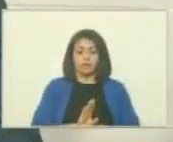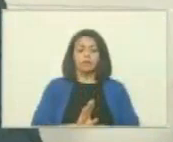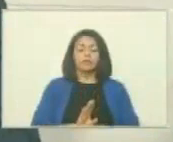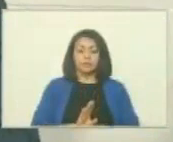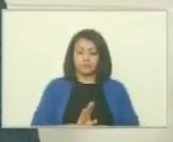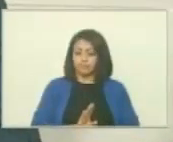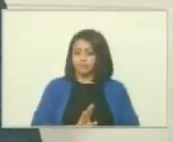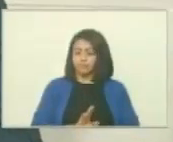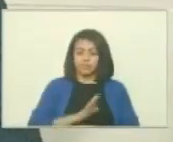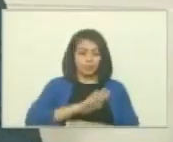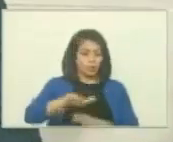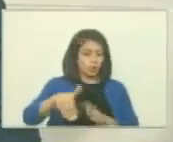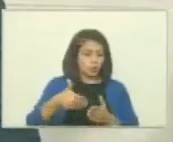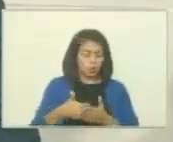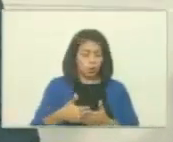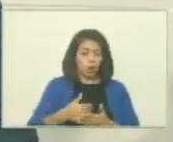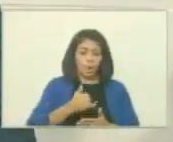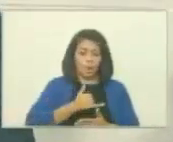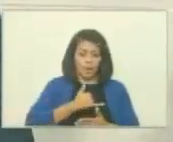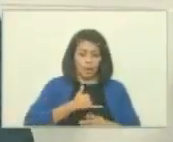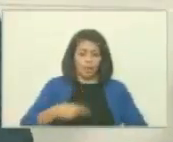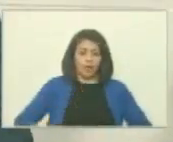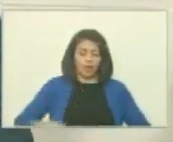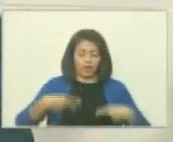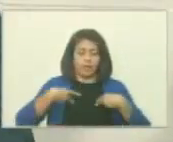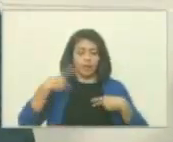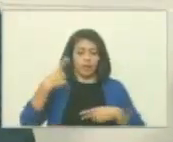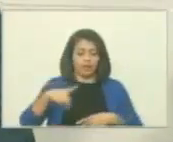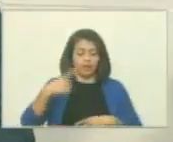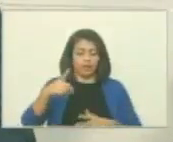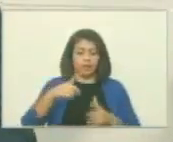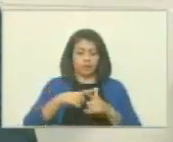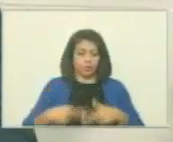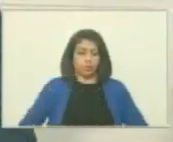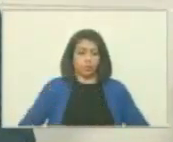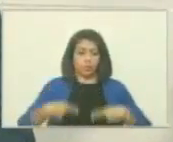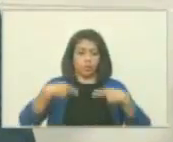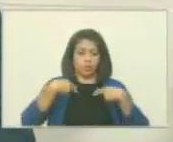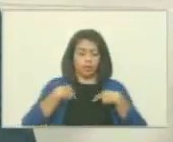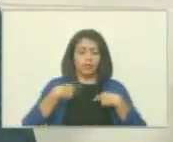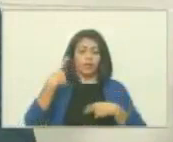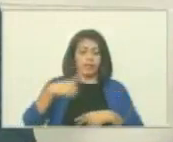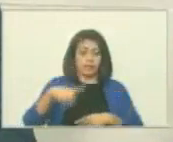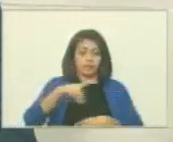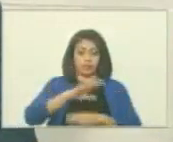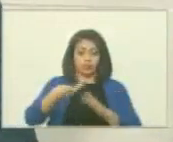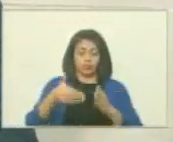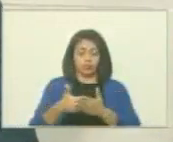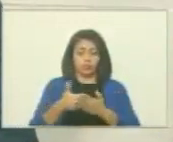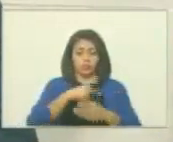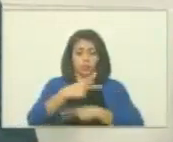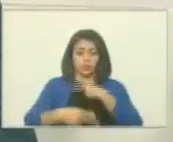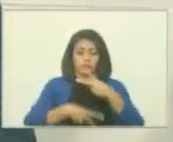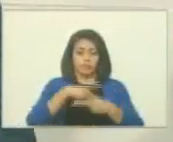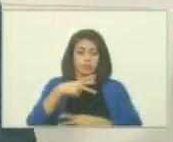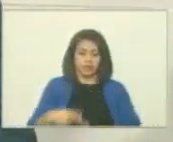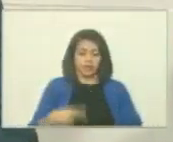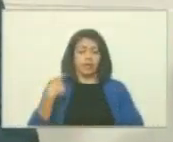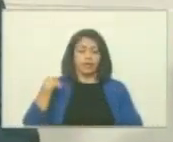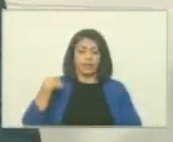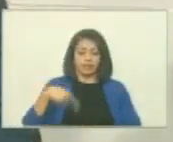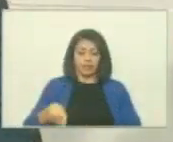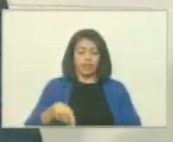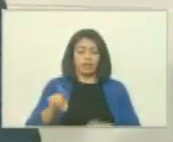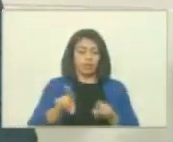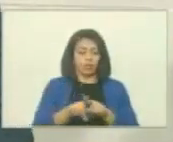costa incluso de su propia vida los derechos humanos y los derechos al debido proceso que tiene